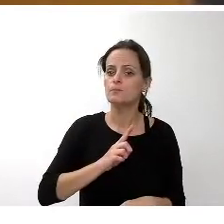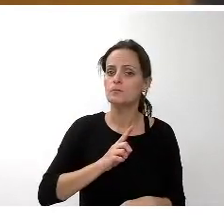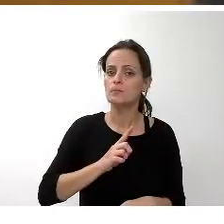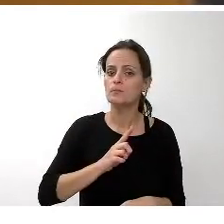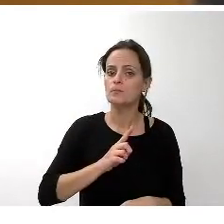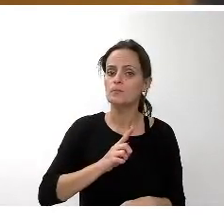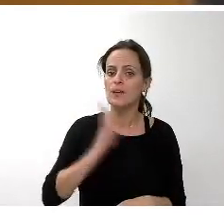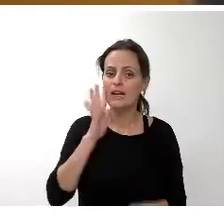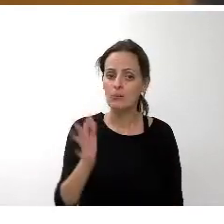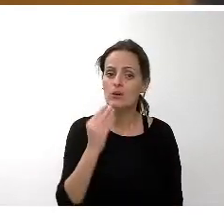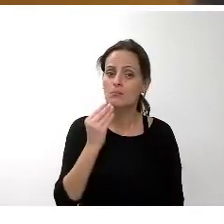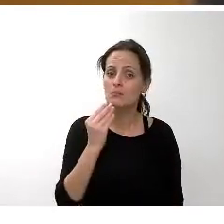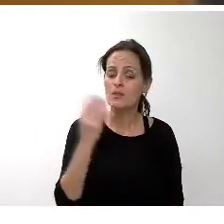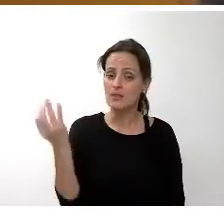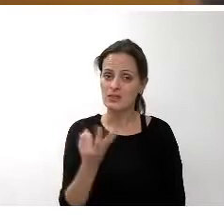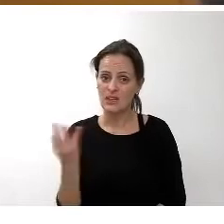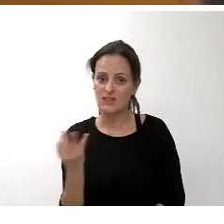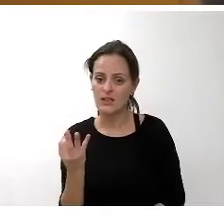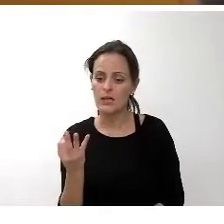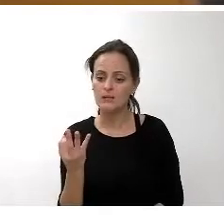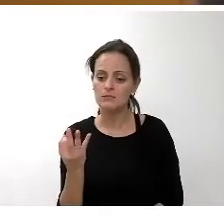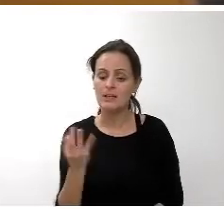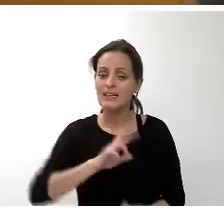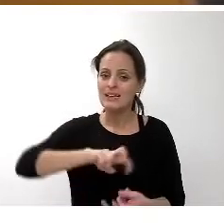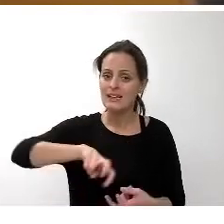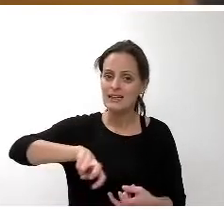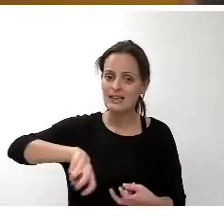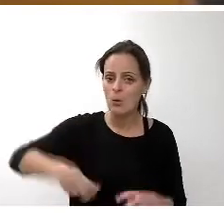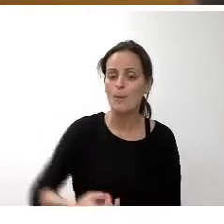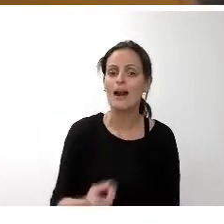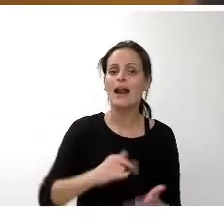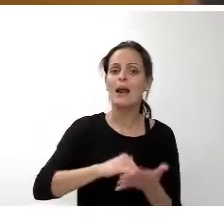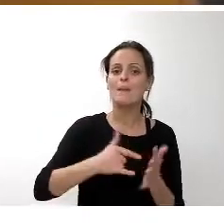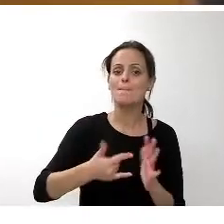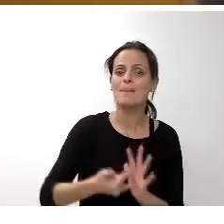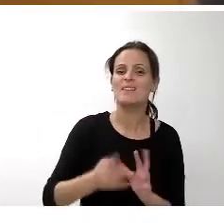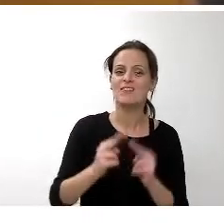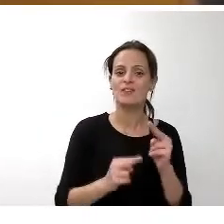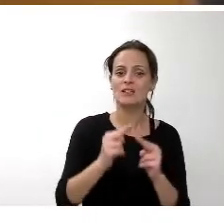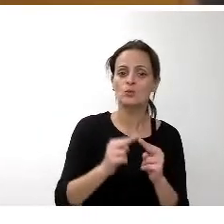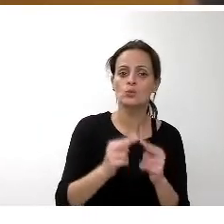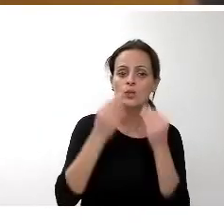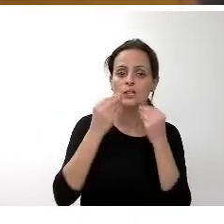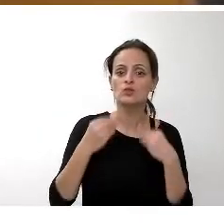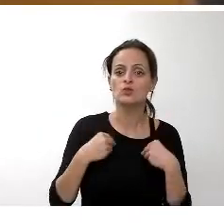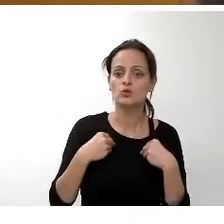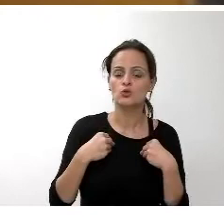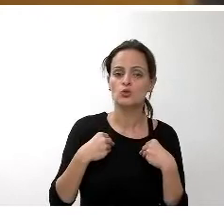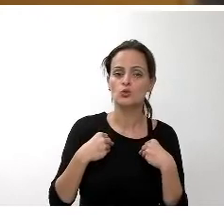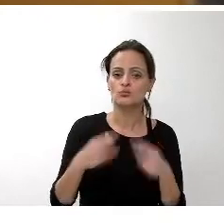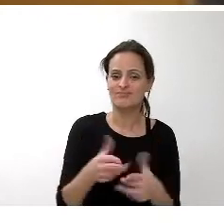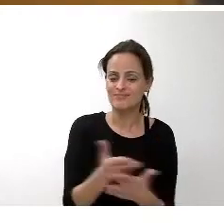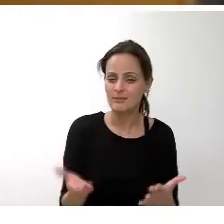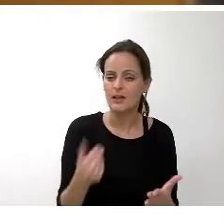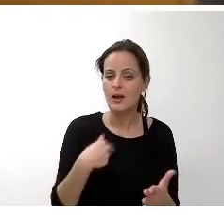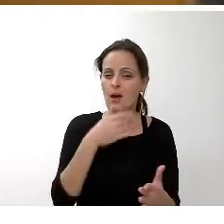forma rescatar o resucitar de alguna forma ese plan de infraestructuras sociosanitarias que tan buen resultado dio en